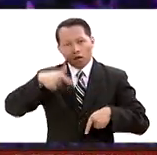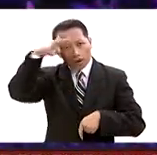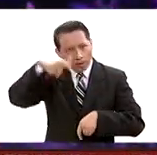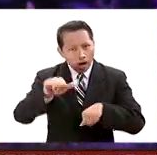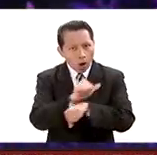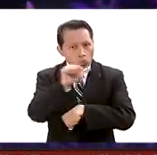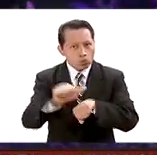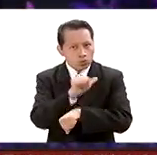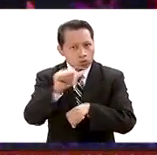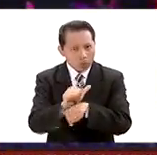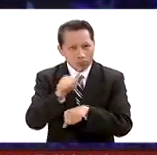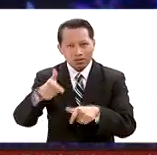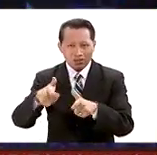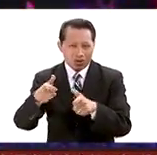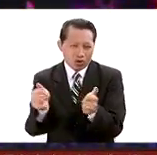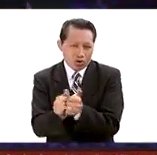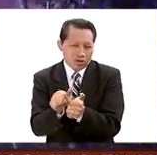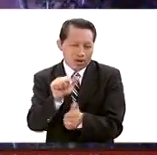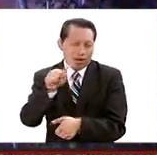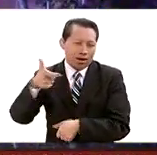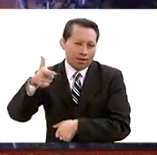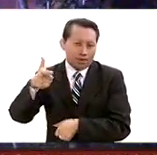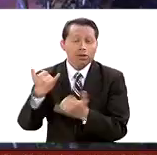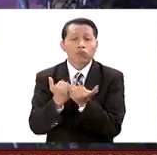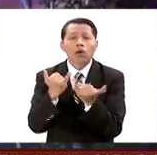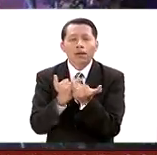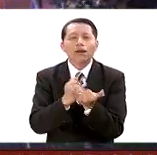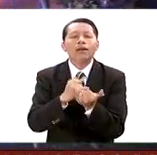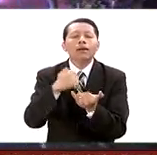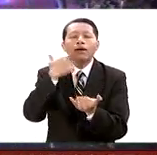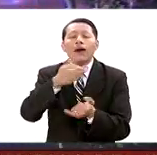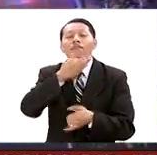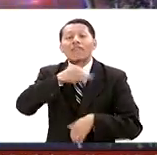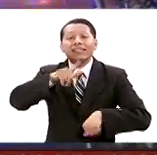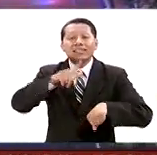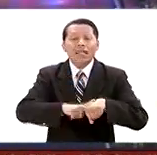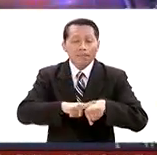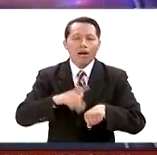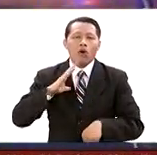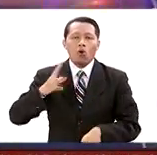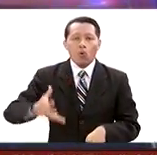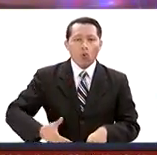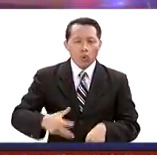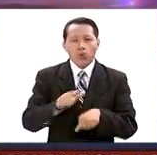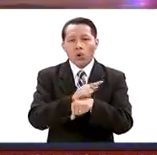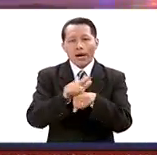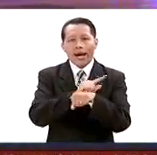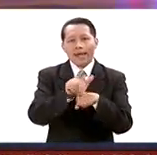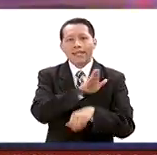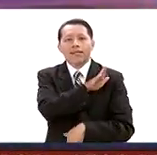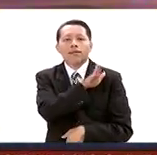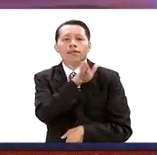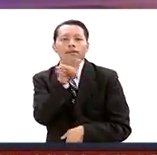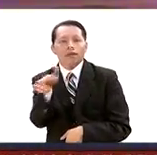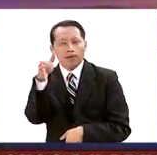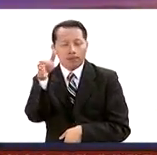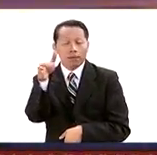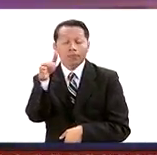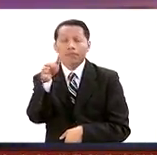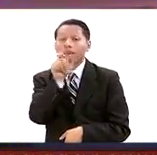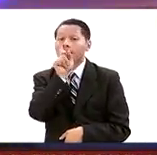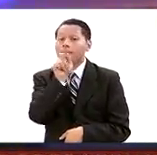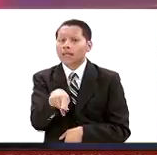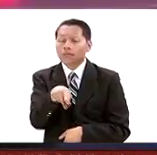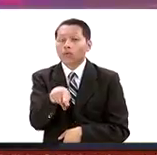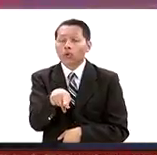y aparentemente se dirigía hacia otro festival del orgullo homosexual que se realiza en esta ciudad. Paralelamente